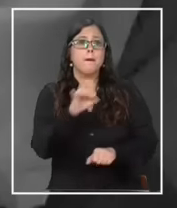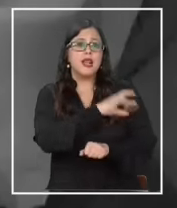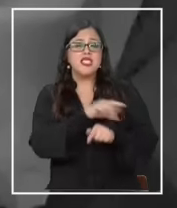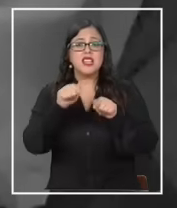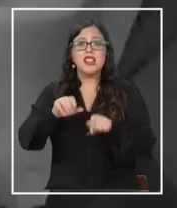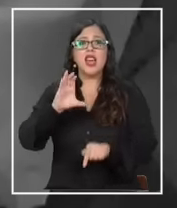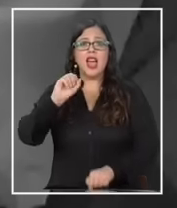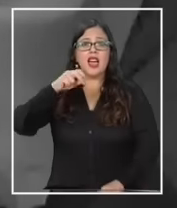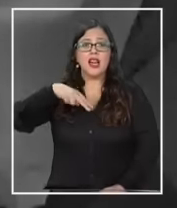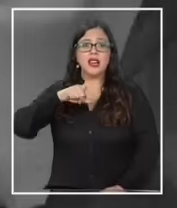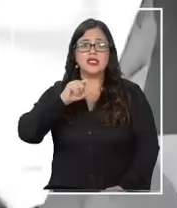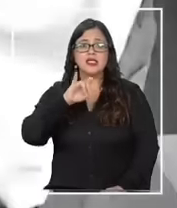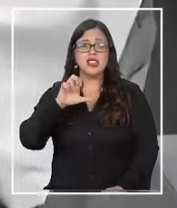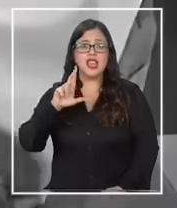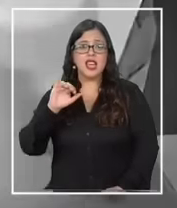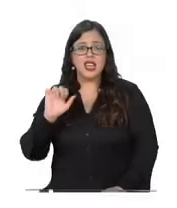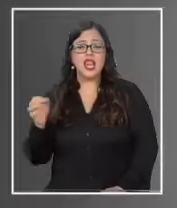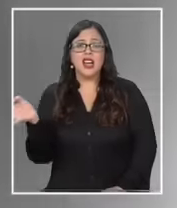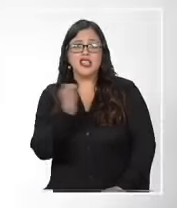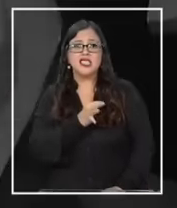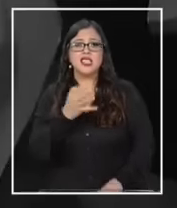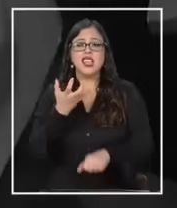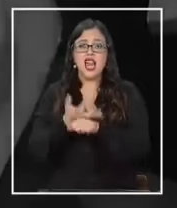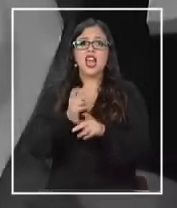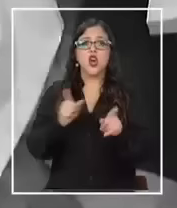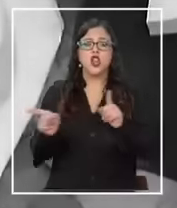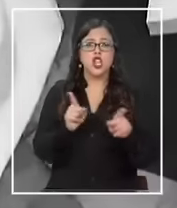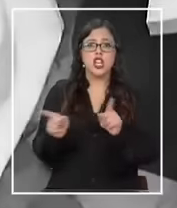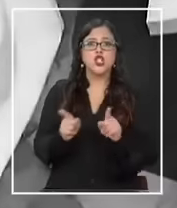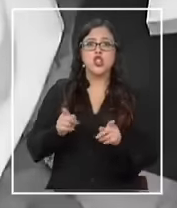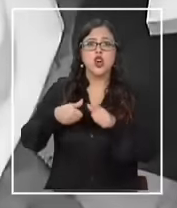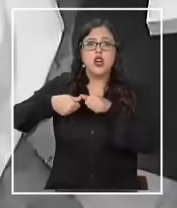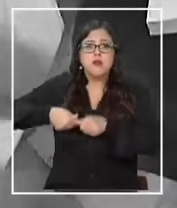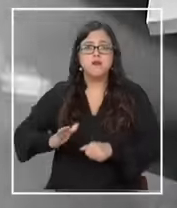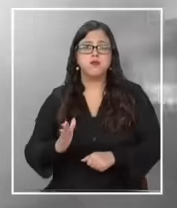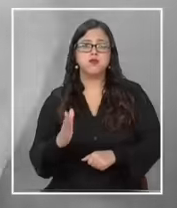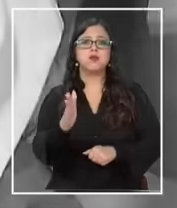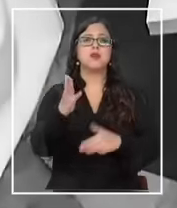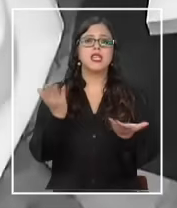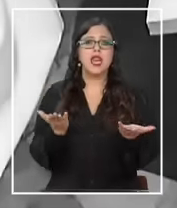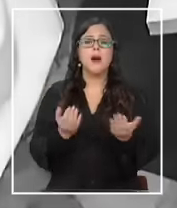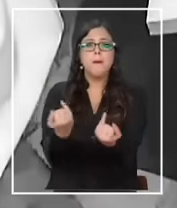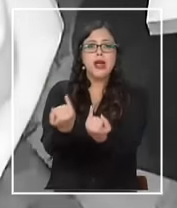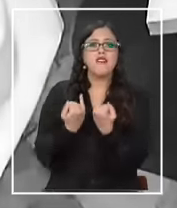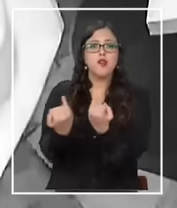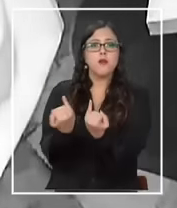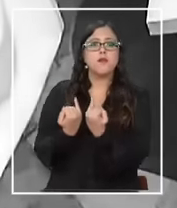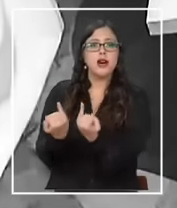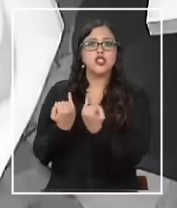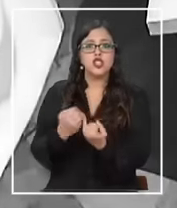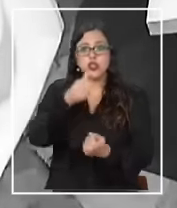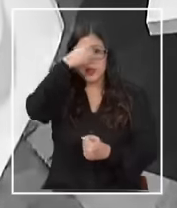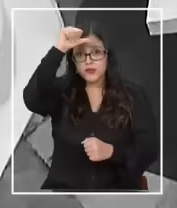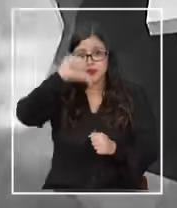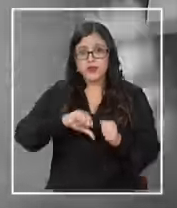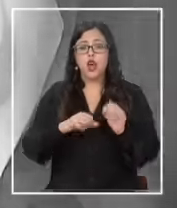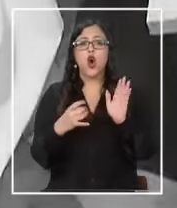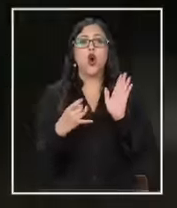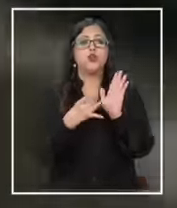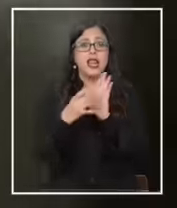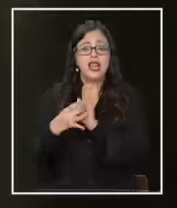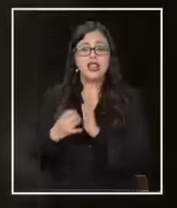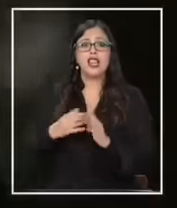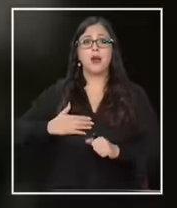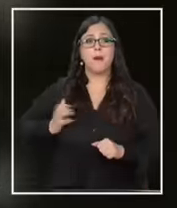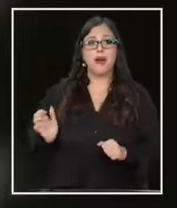Cancillería señalaron que actualmente existe una coordinación permanente para intercambiar información penal o criminal entre